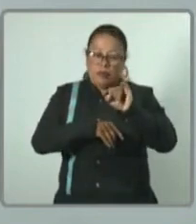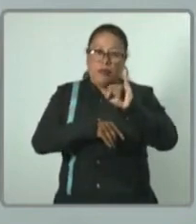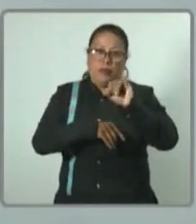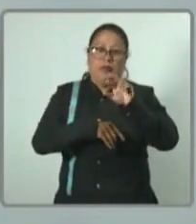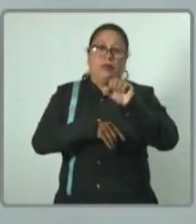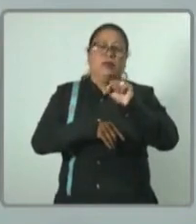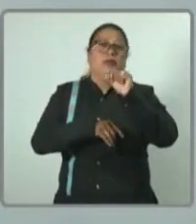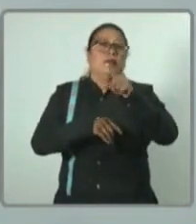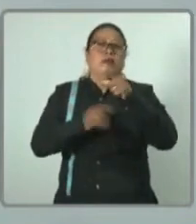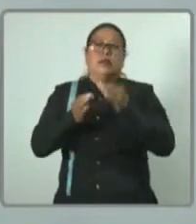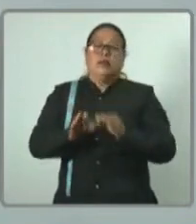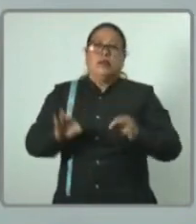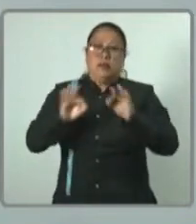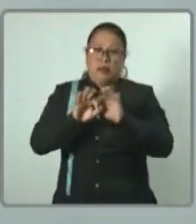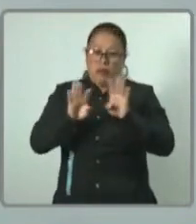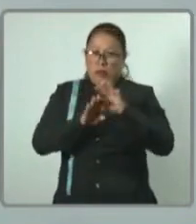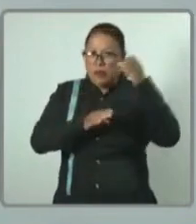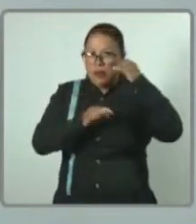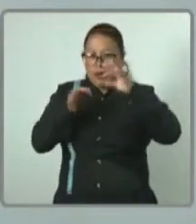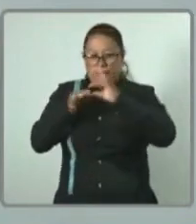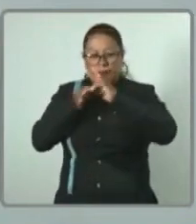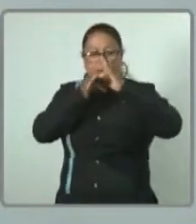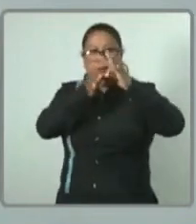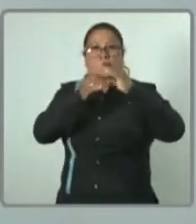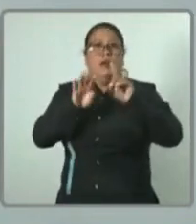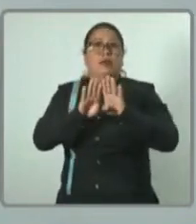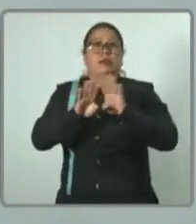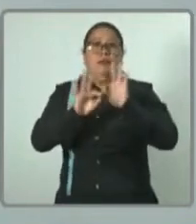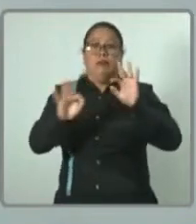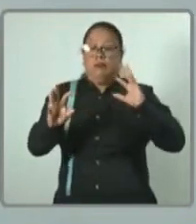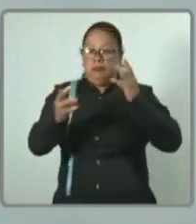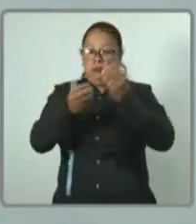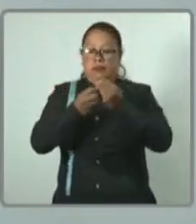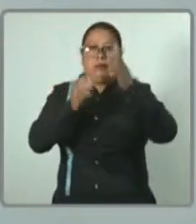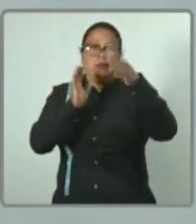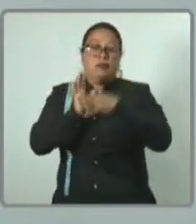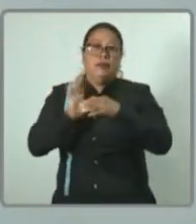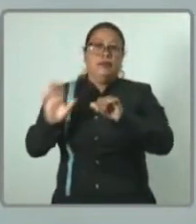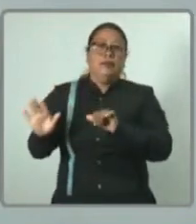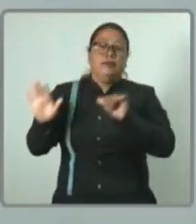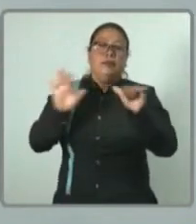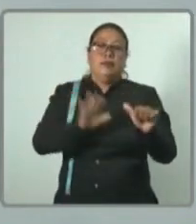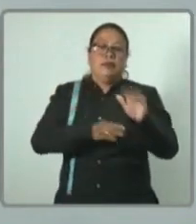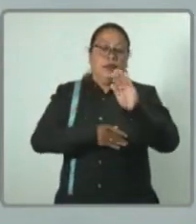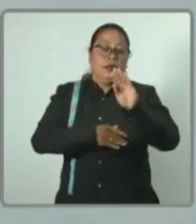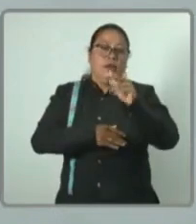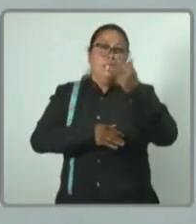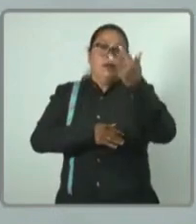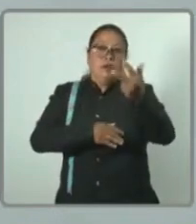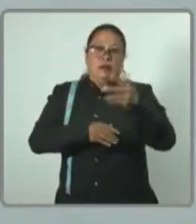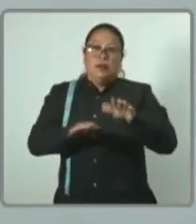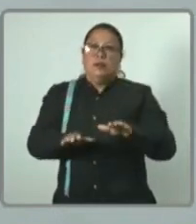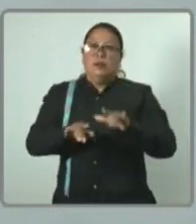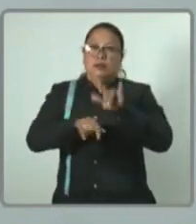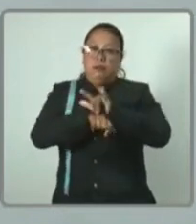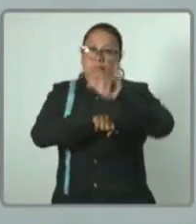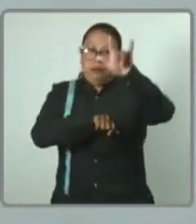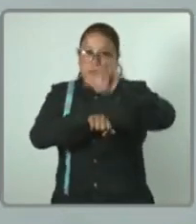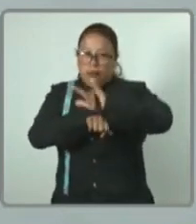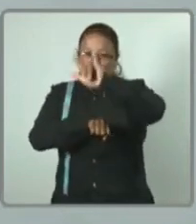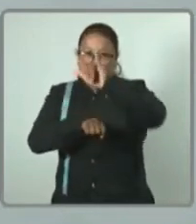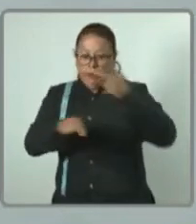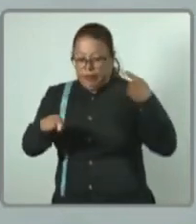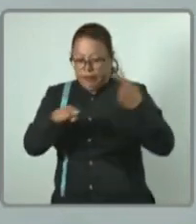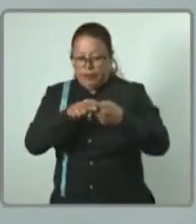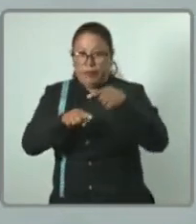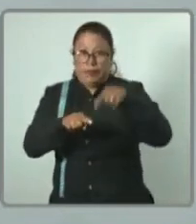en la conectividad de Oaxaca, operando un total de 4.698 vuelos en lo que va